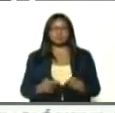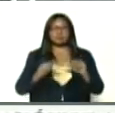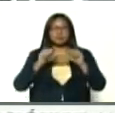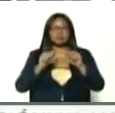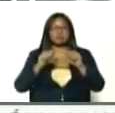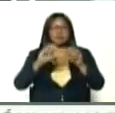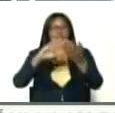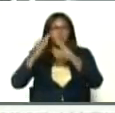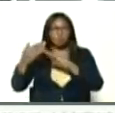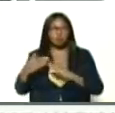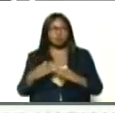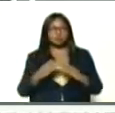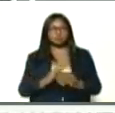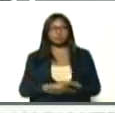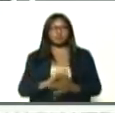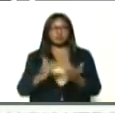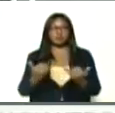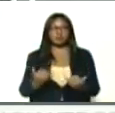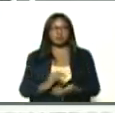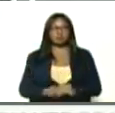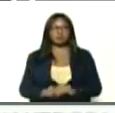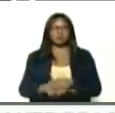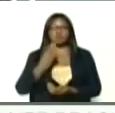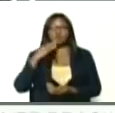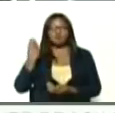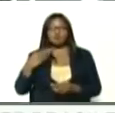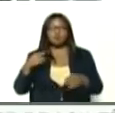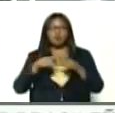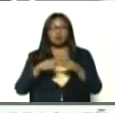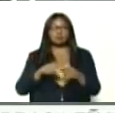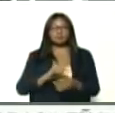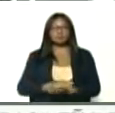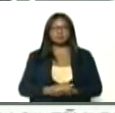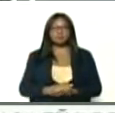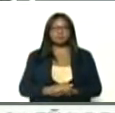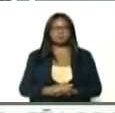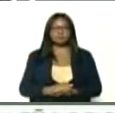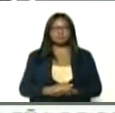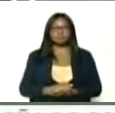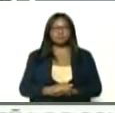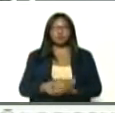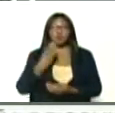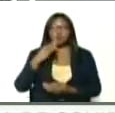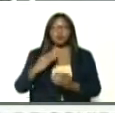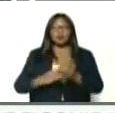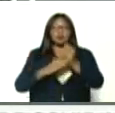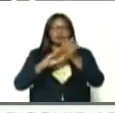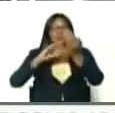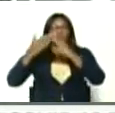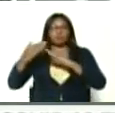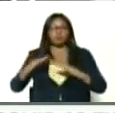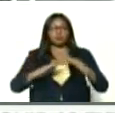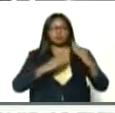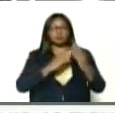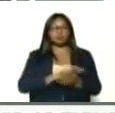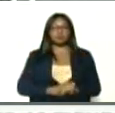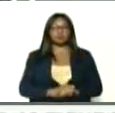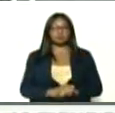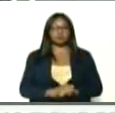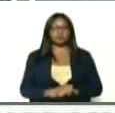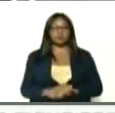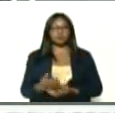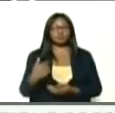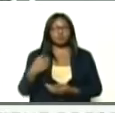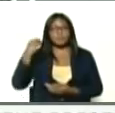comunera, y, ahora, joven ella, una muchacha, líder comunera, y, creo que,